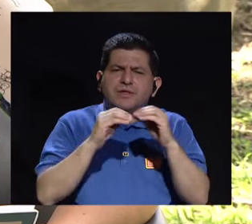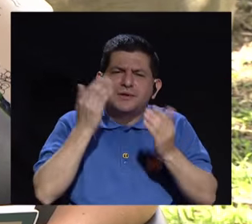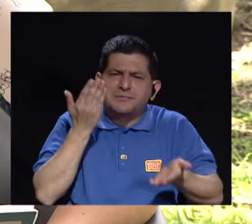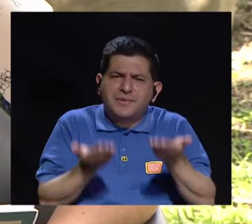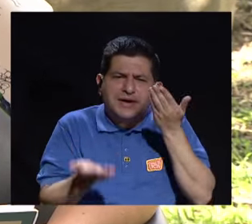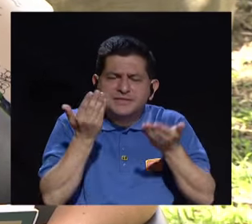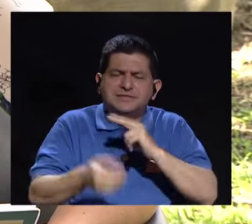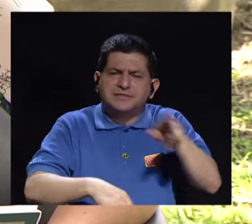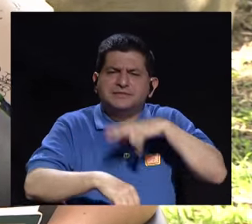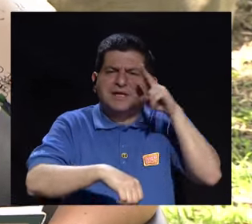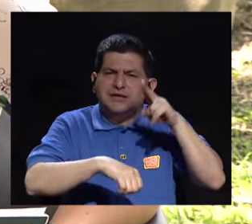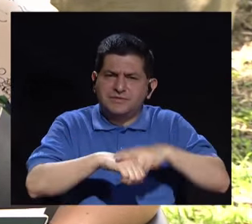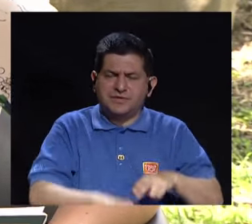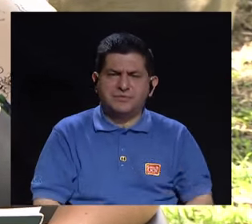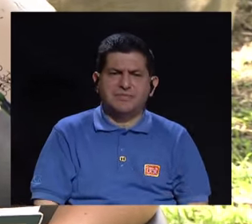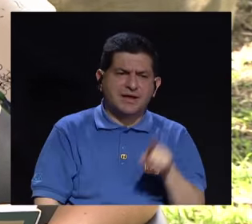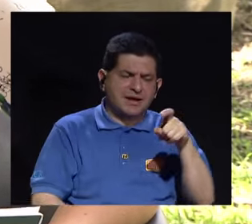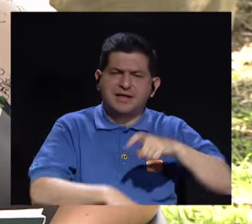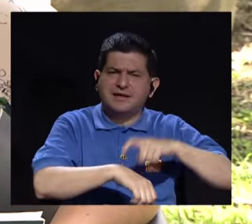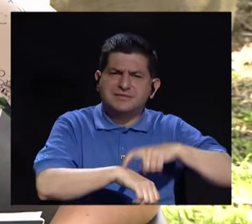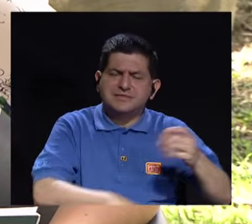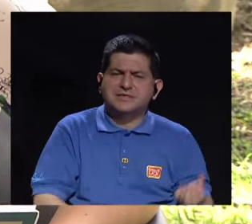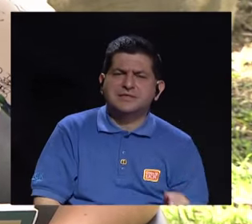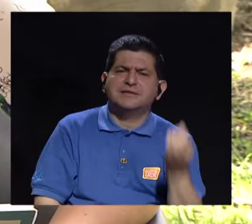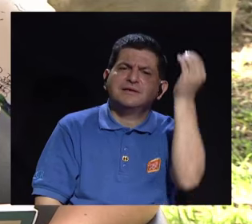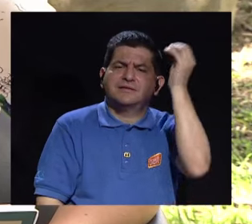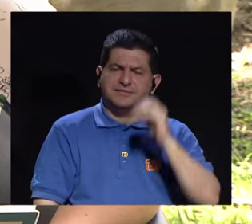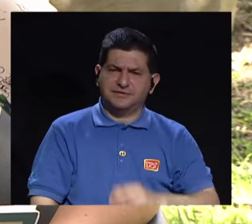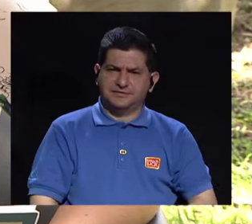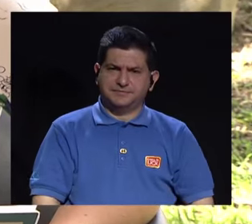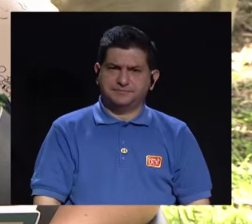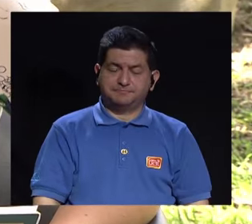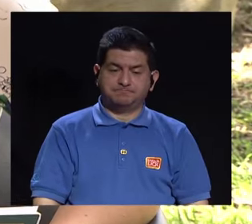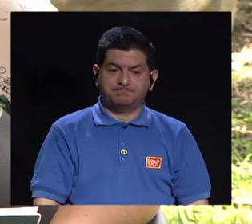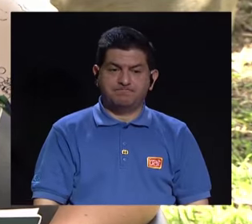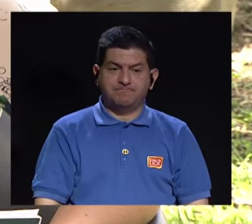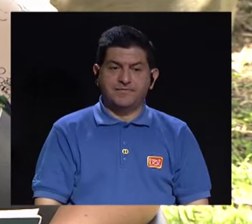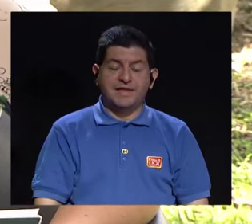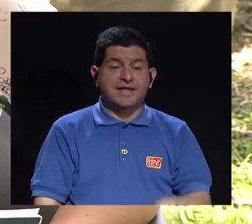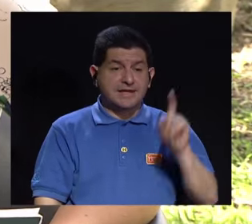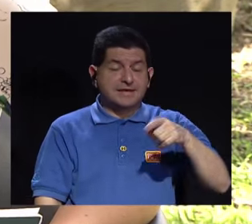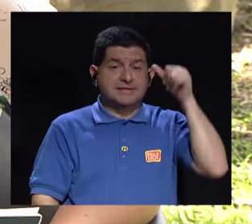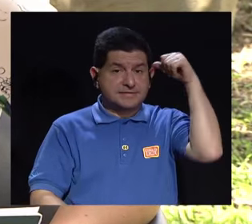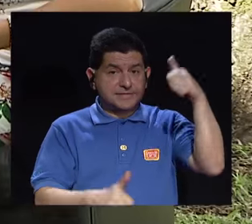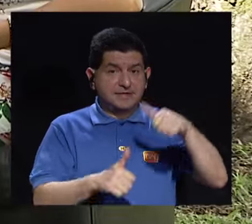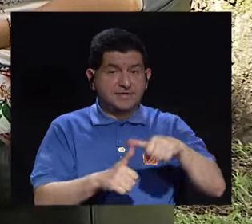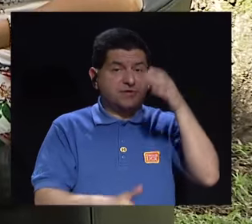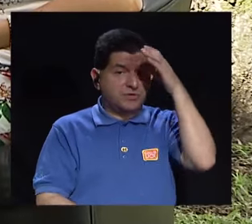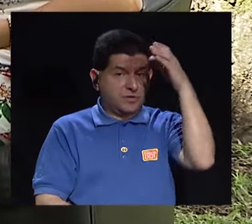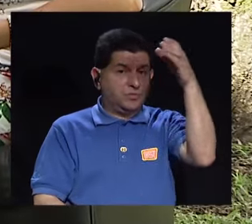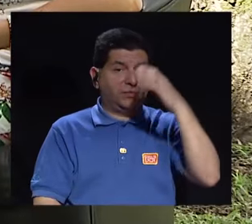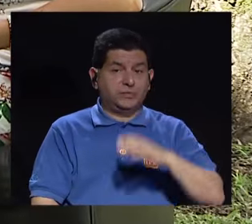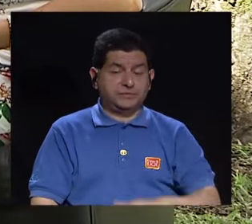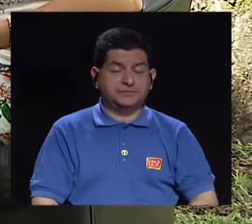frecuencia en esta etapa de la adolescencia? Tendríamos que tener en cuenta la cultura, porque